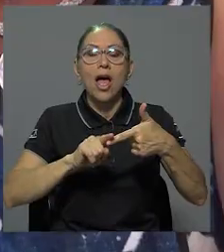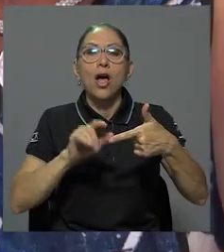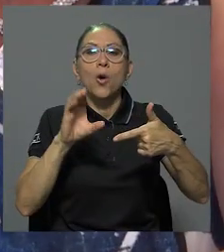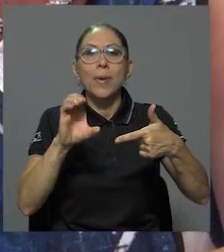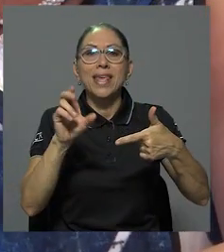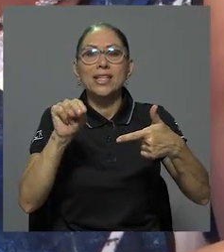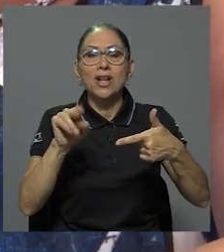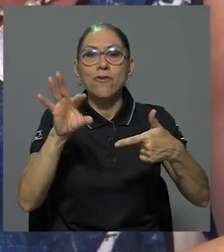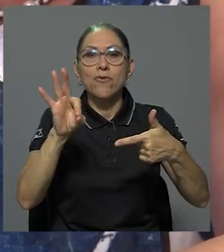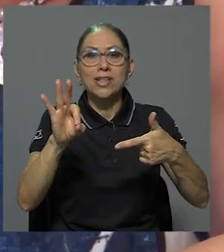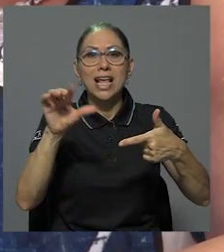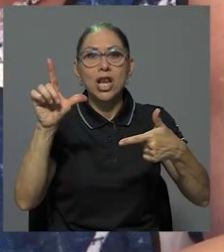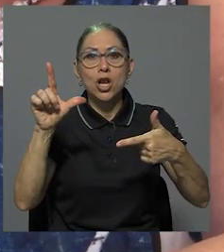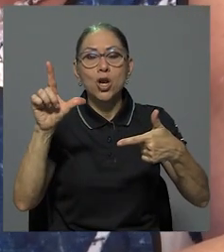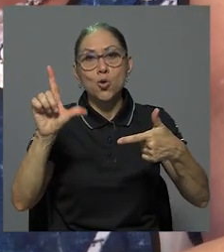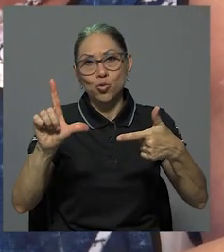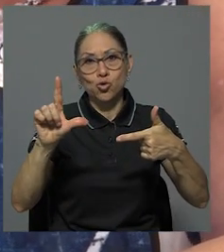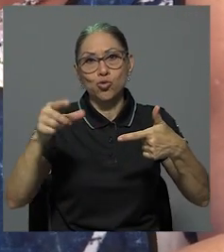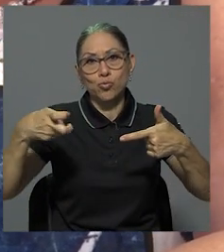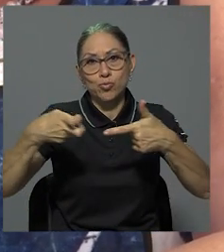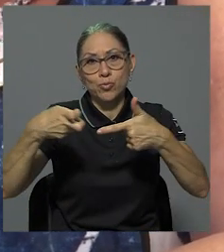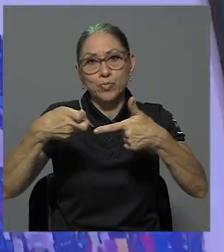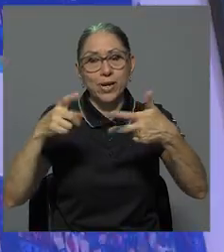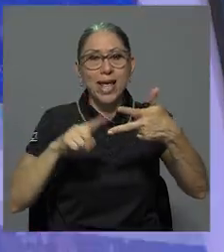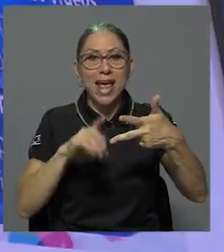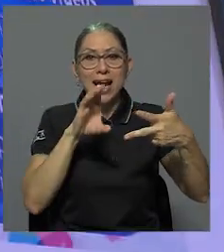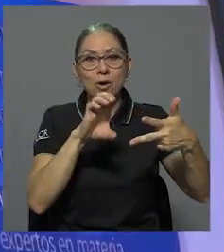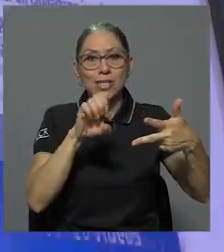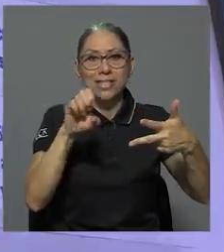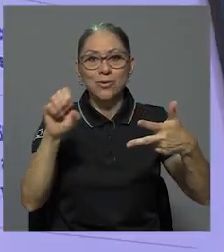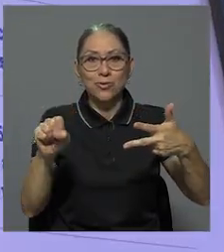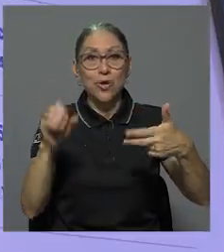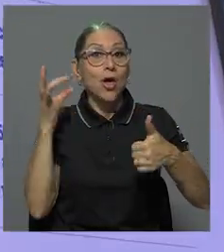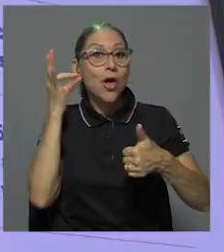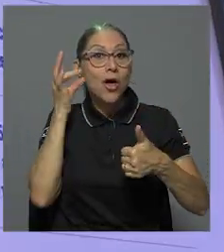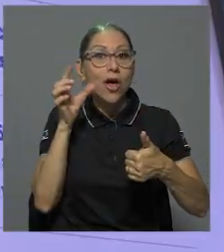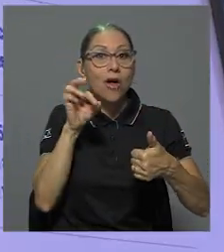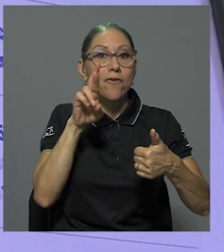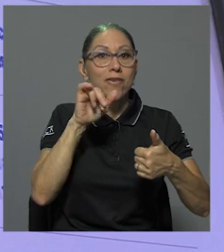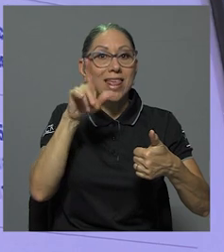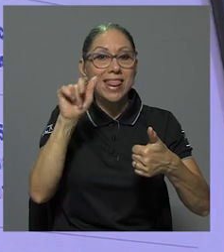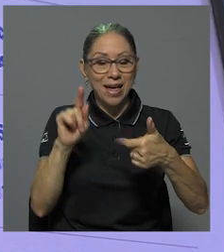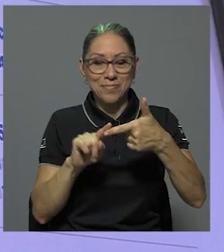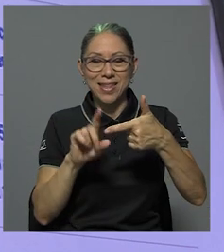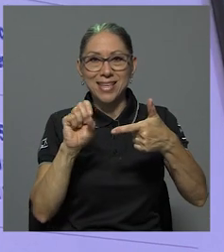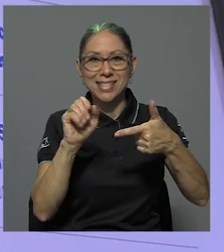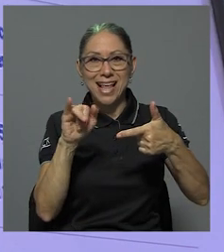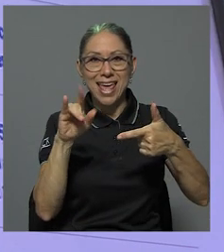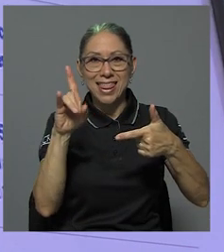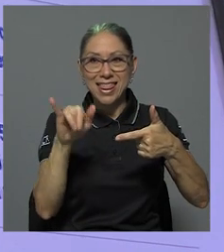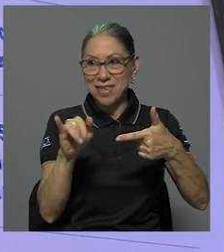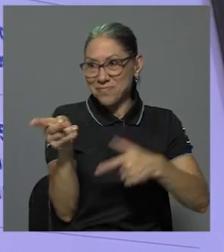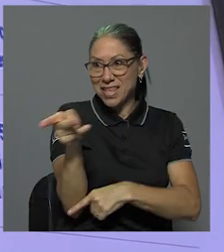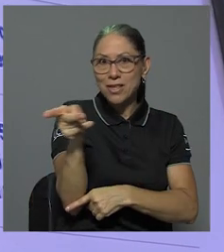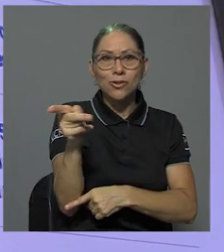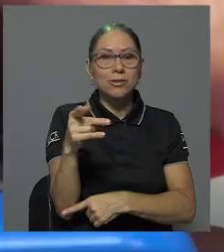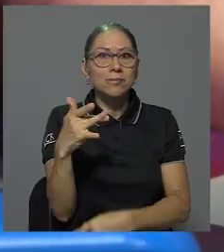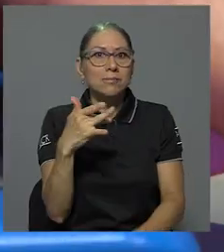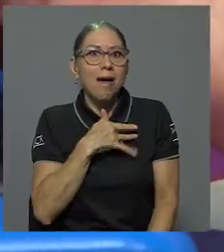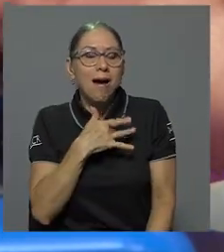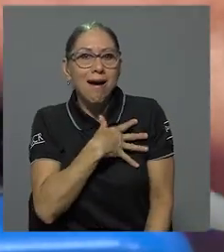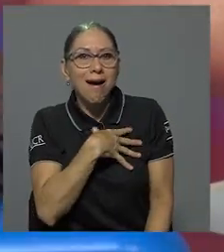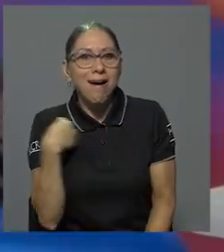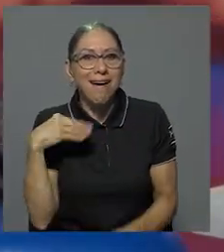y la Caja de Estabilización del Seguro Social. Doña Frida y Doña Saidi están encantadas con el curso